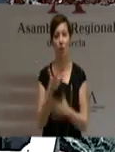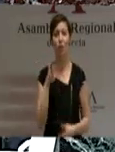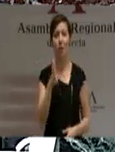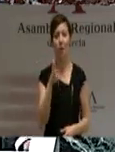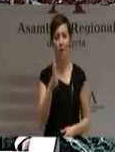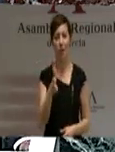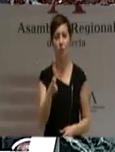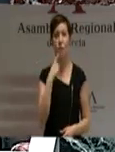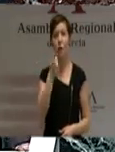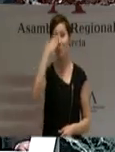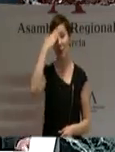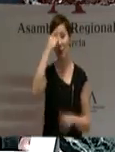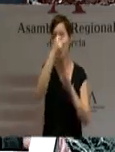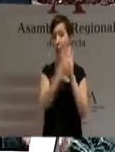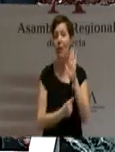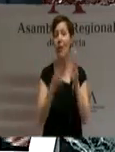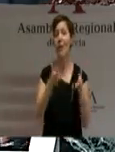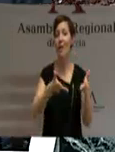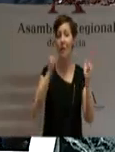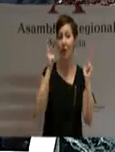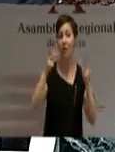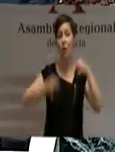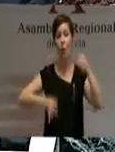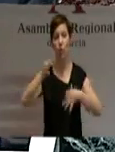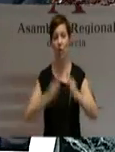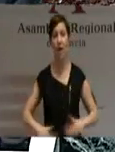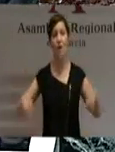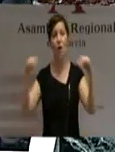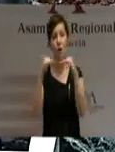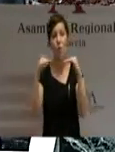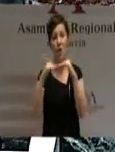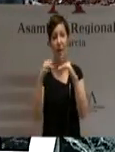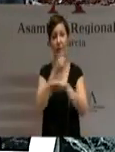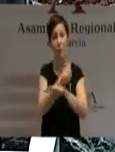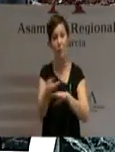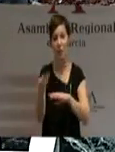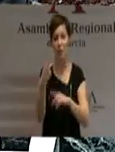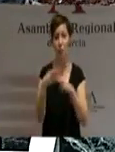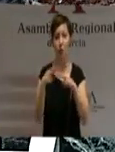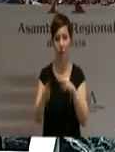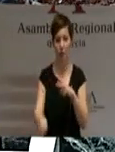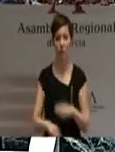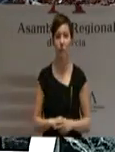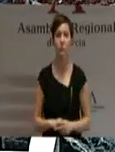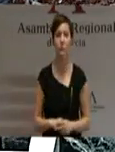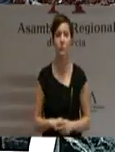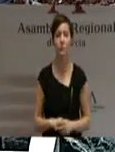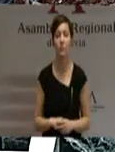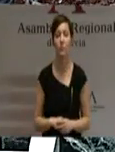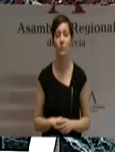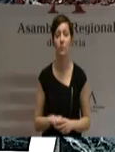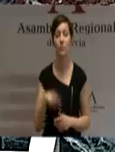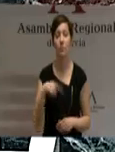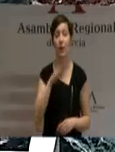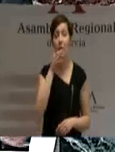superiores lo constituyen la libertad, la justicia, la igualdad y el pluralismo político. He dedicado hasta aquí mi